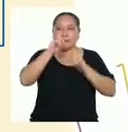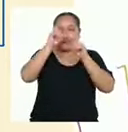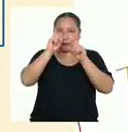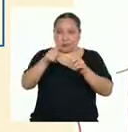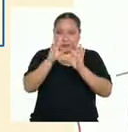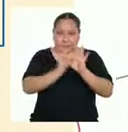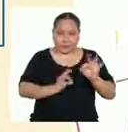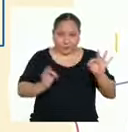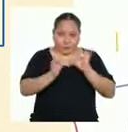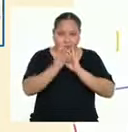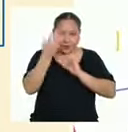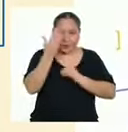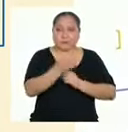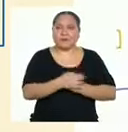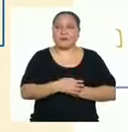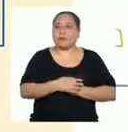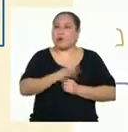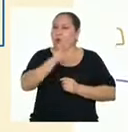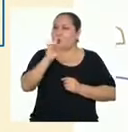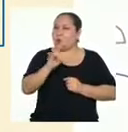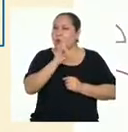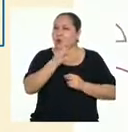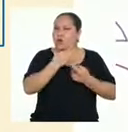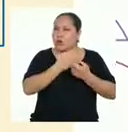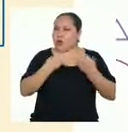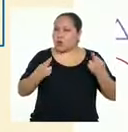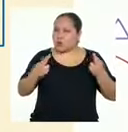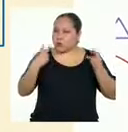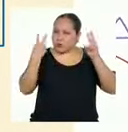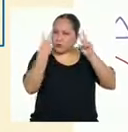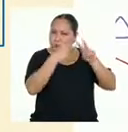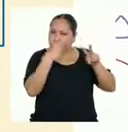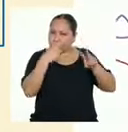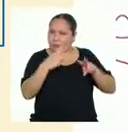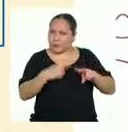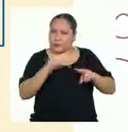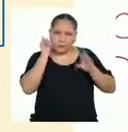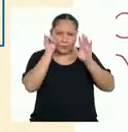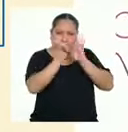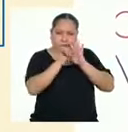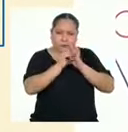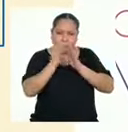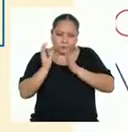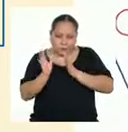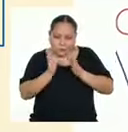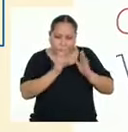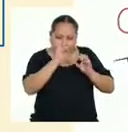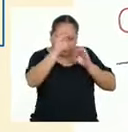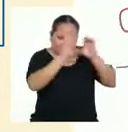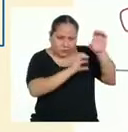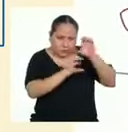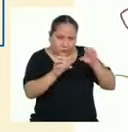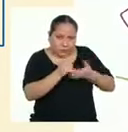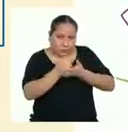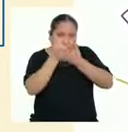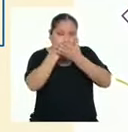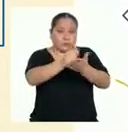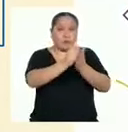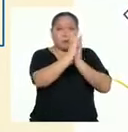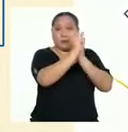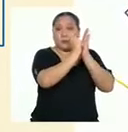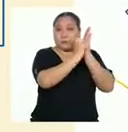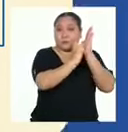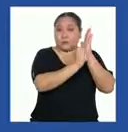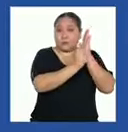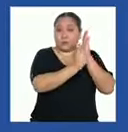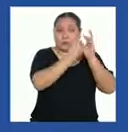será la siguiente. ¿Empleo recursos visuales y los organizo de tal forma que contribuyo al propósito de mi texto tomando en